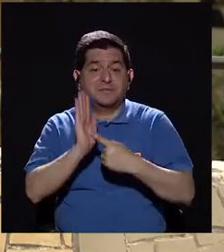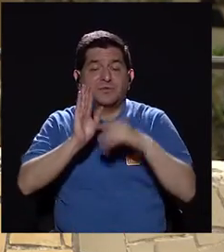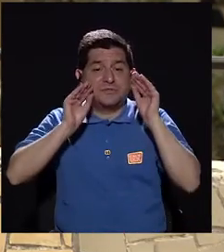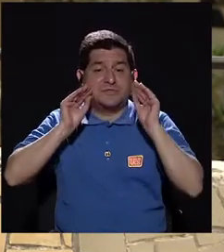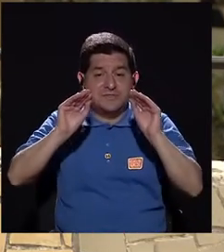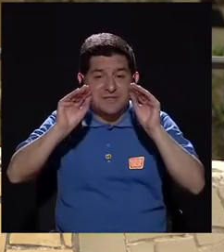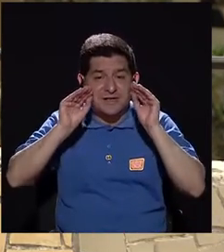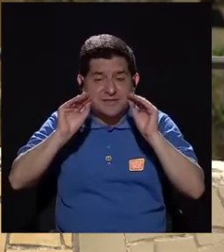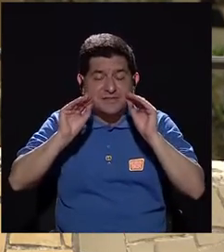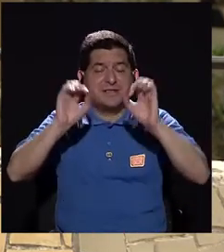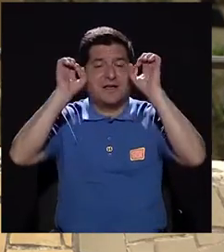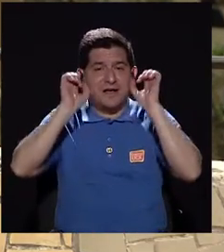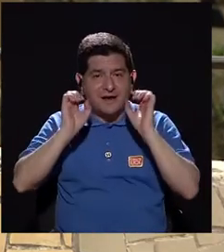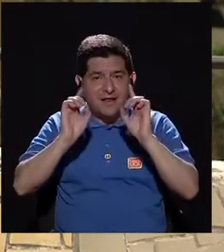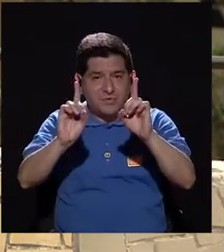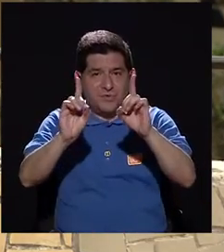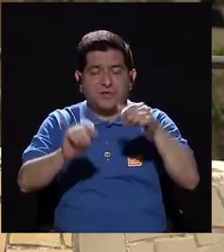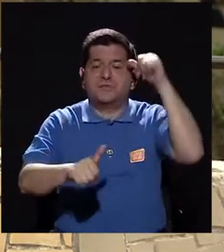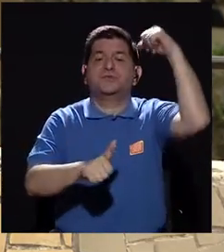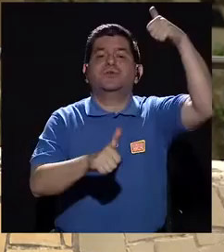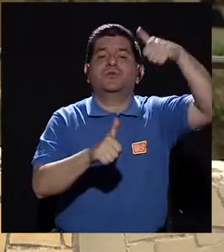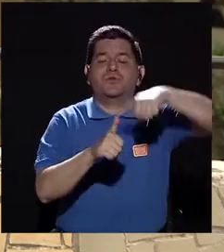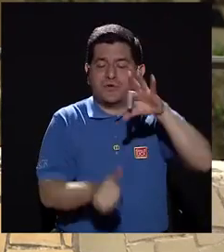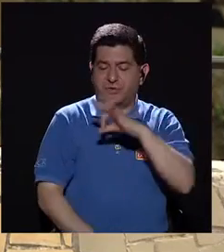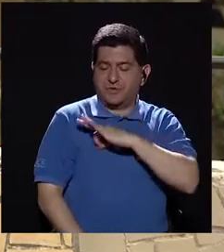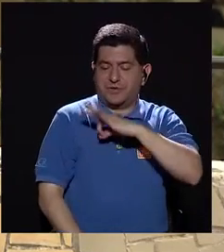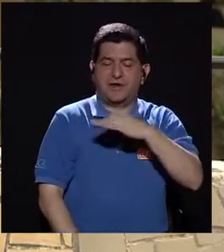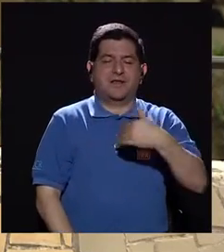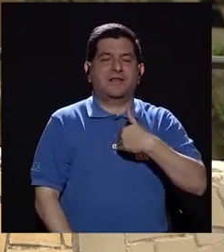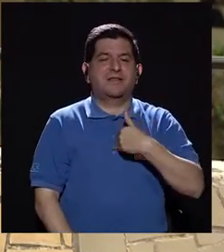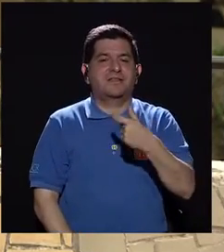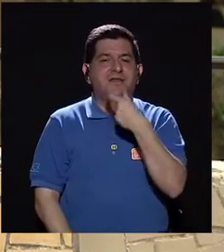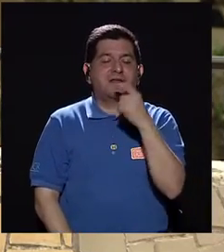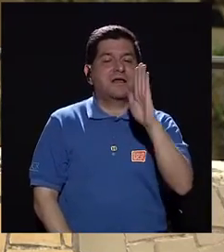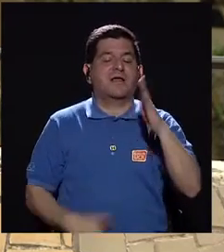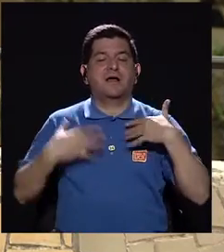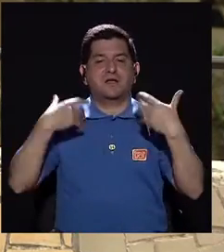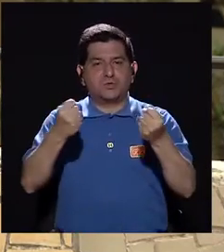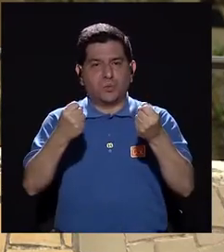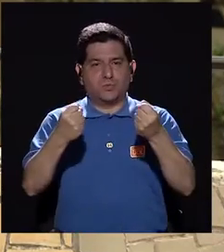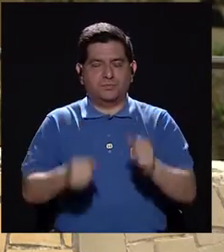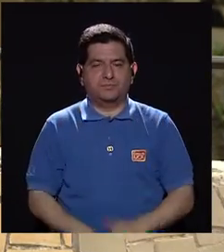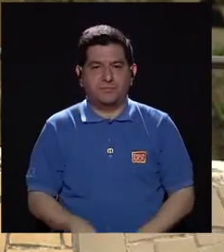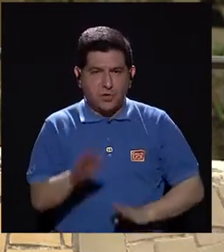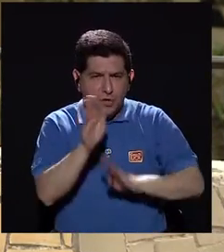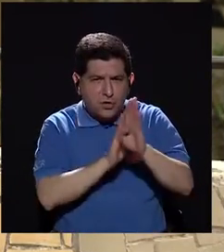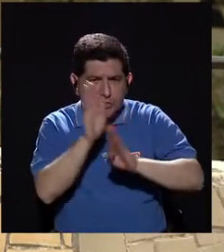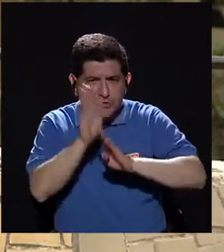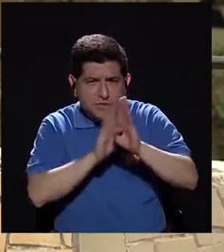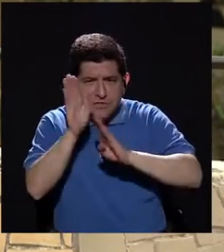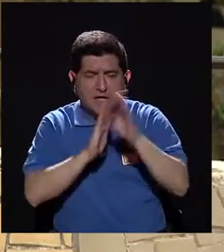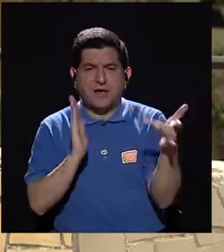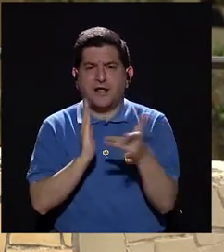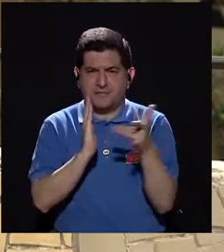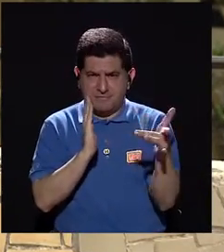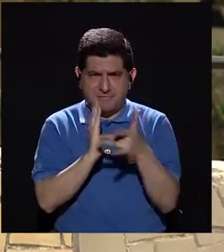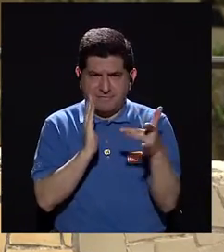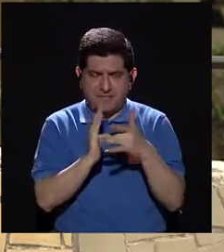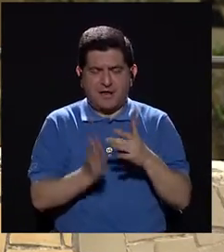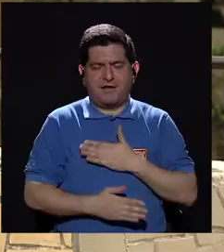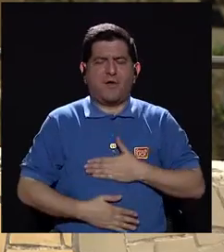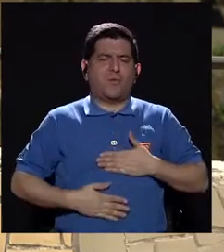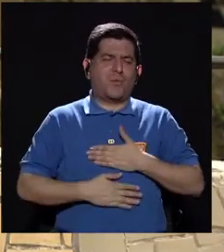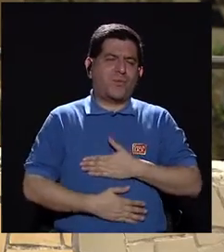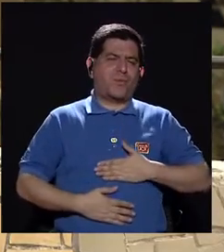enseñarles, educarlos, recordarles los beneficios que tiene la risa para su salud. Entonces, lo desarrollamos dentro de técnicas